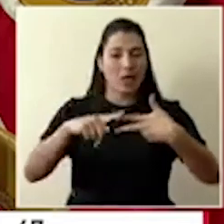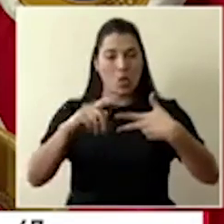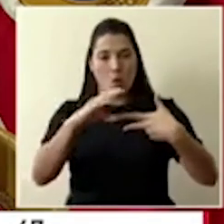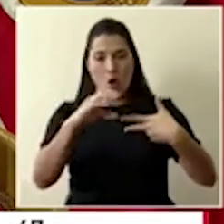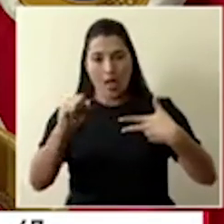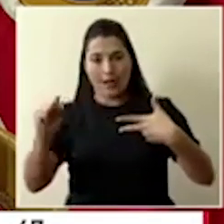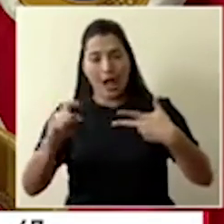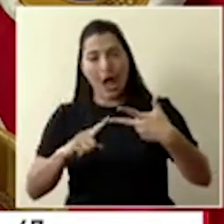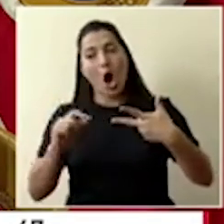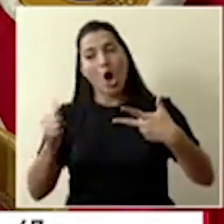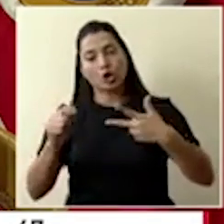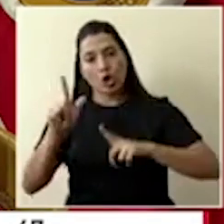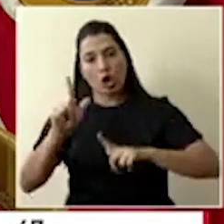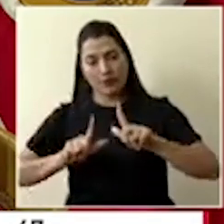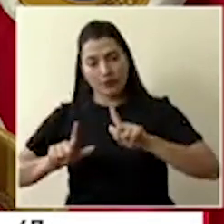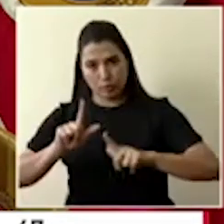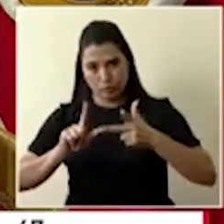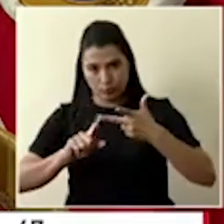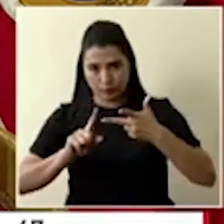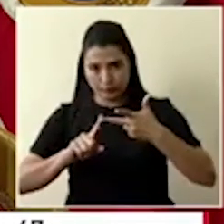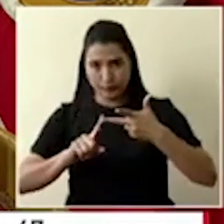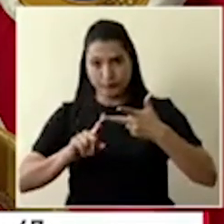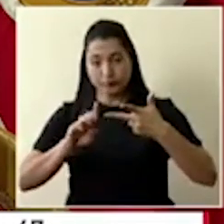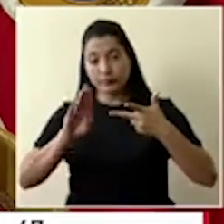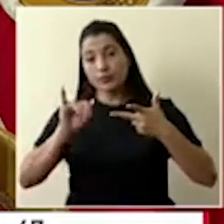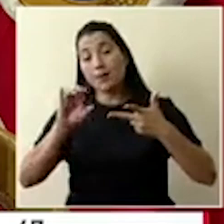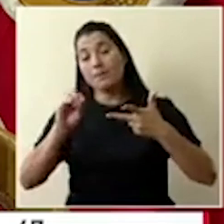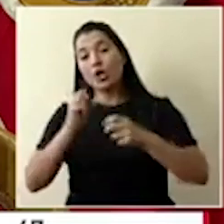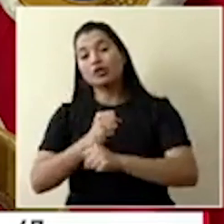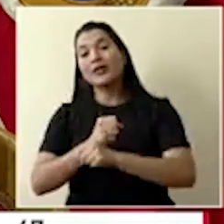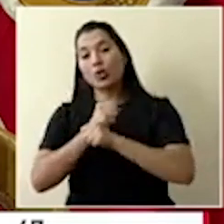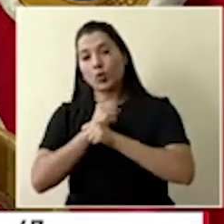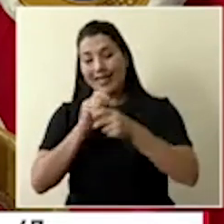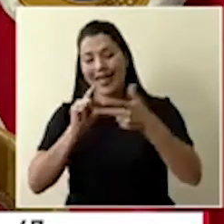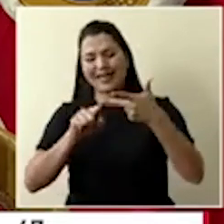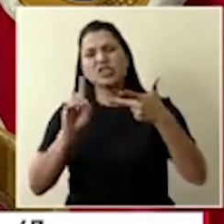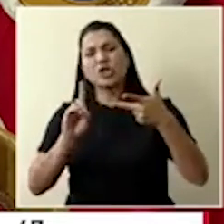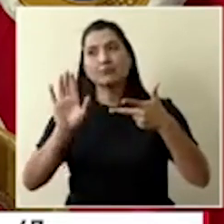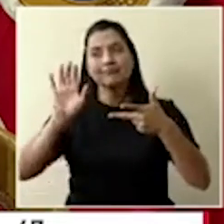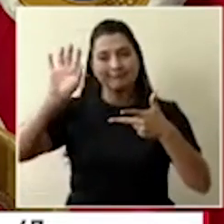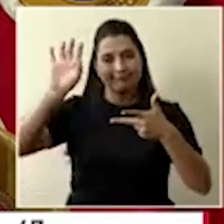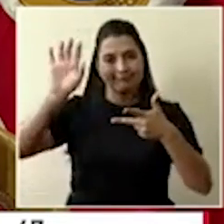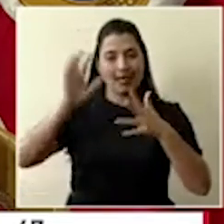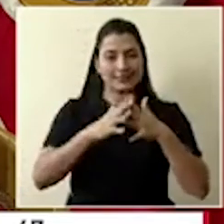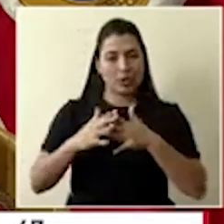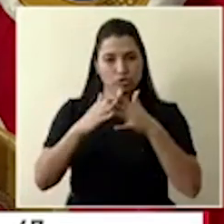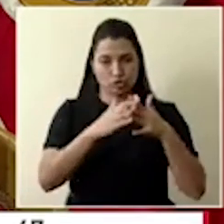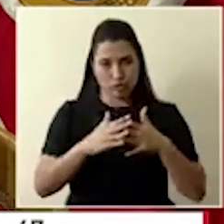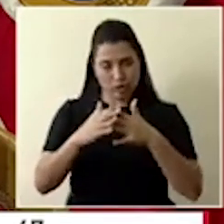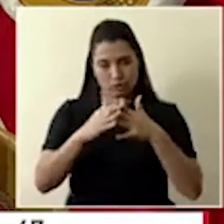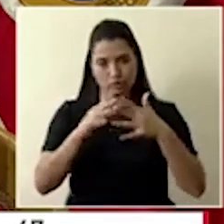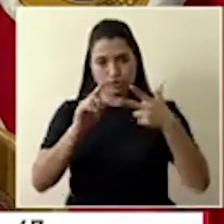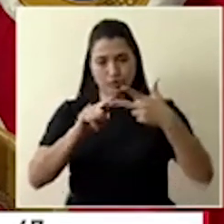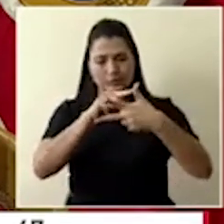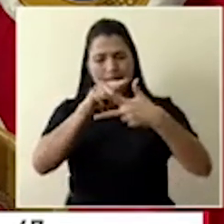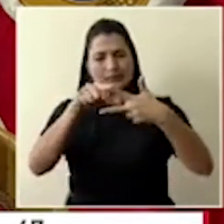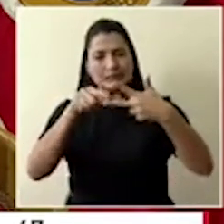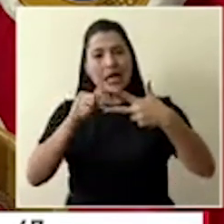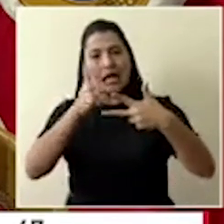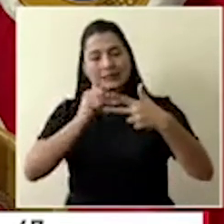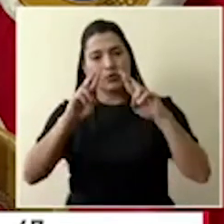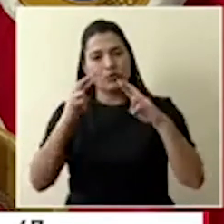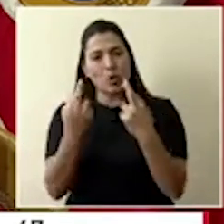especializado, bioseguridad nivel 4 en Estados Unidos, para valorar la posibilidad de